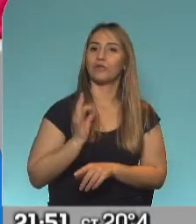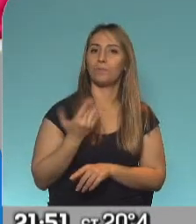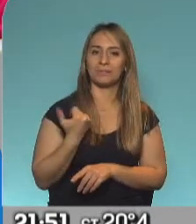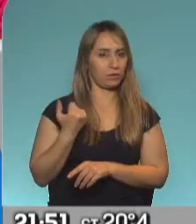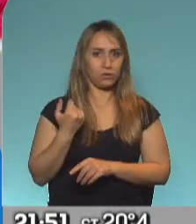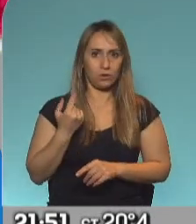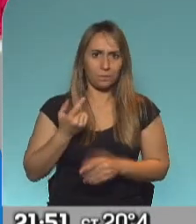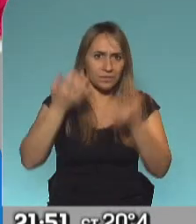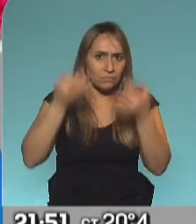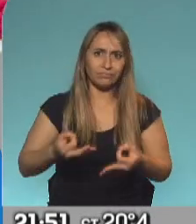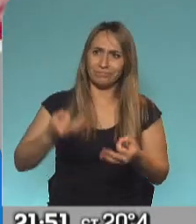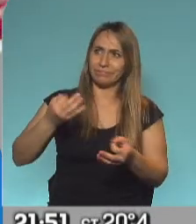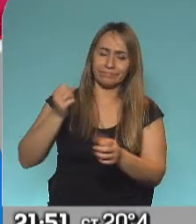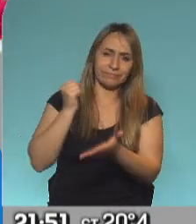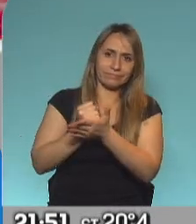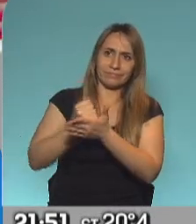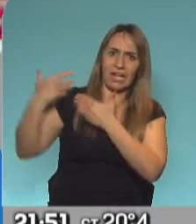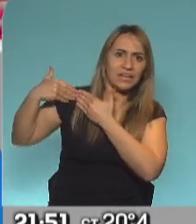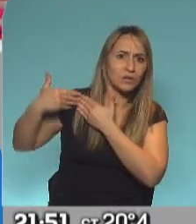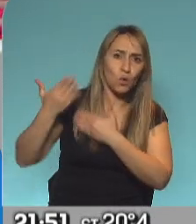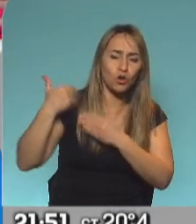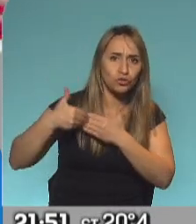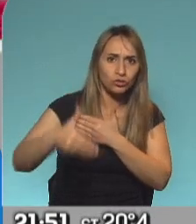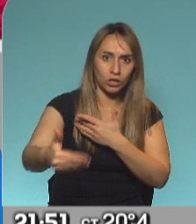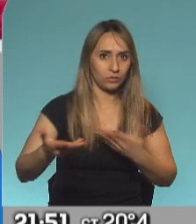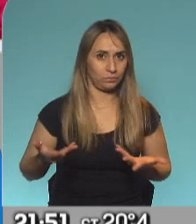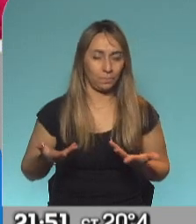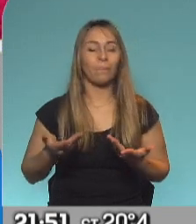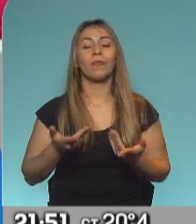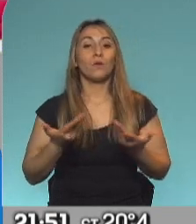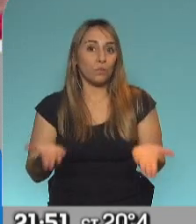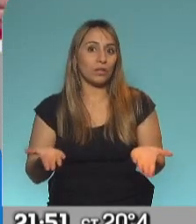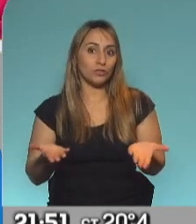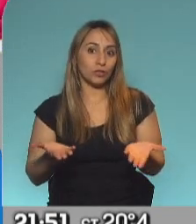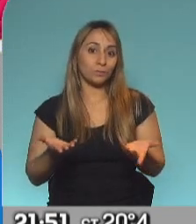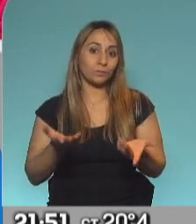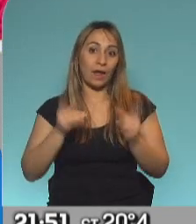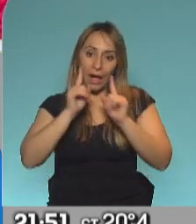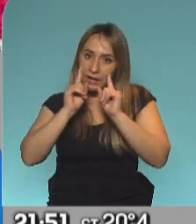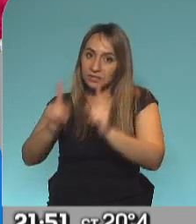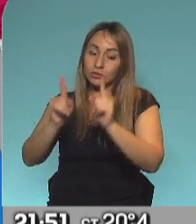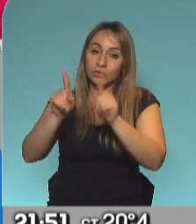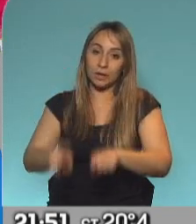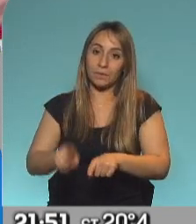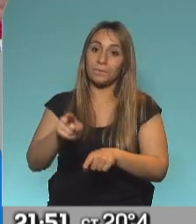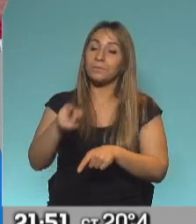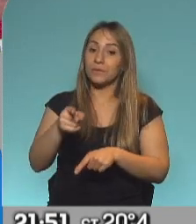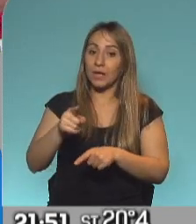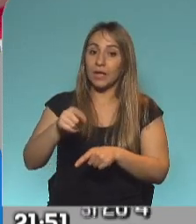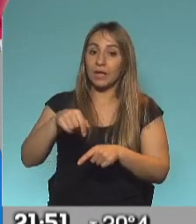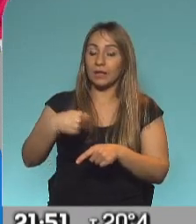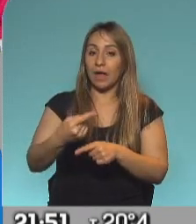que es algo realmente histórico. Y para eso también vamos a tener que prestar atención el tema de si hay alta